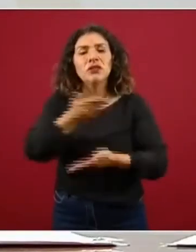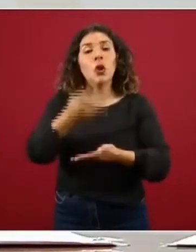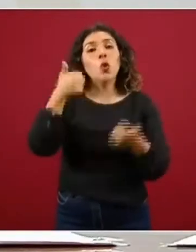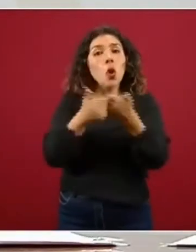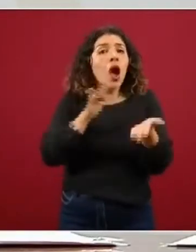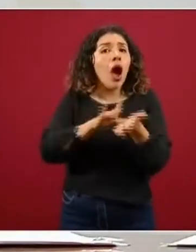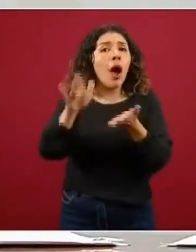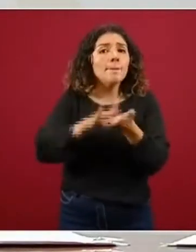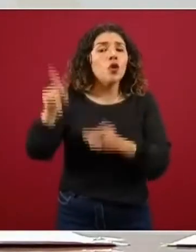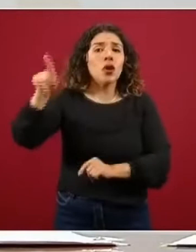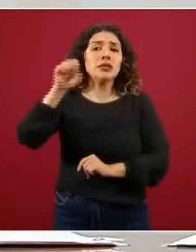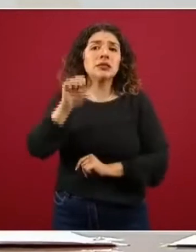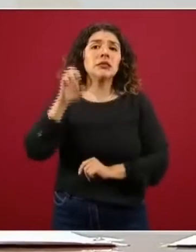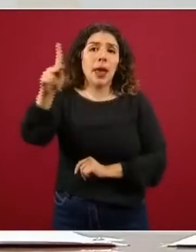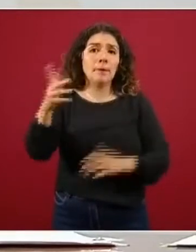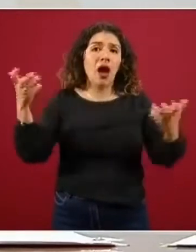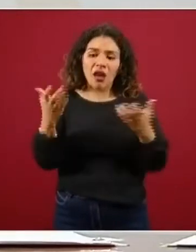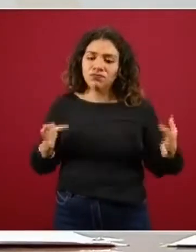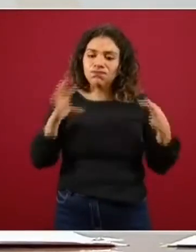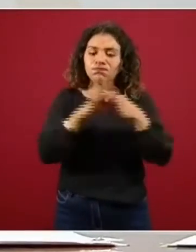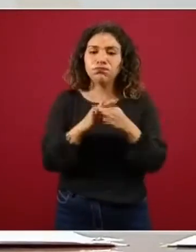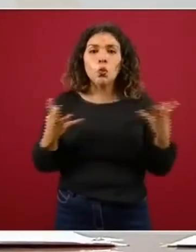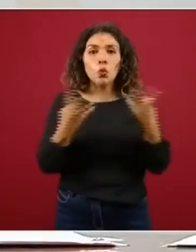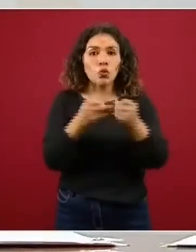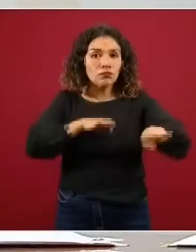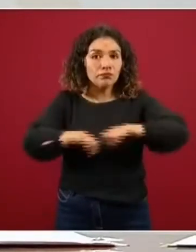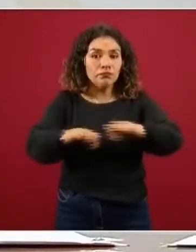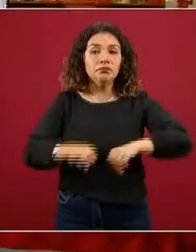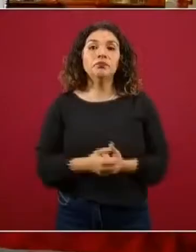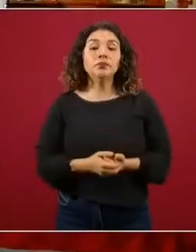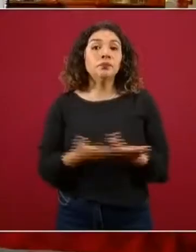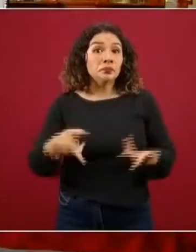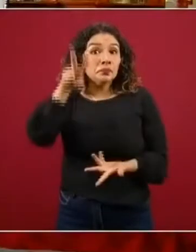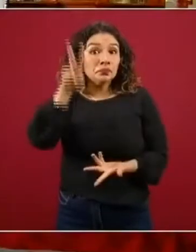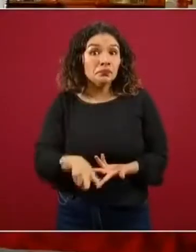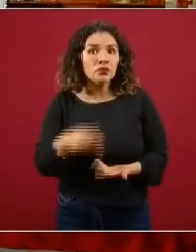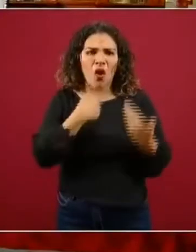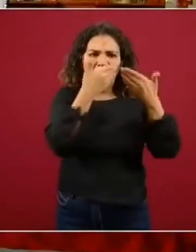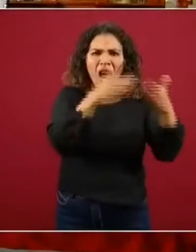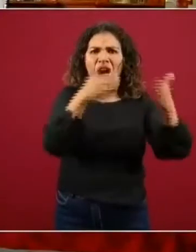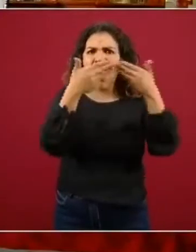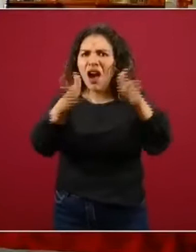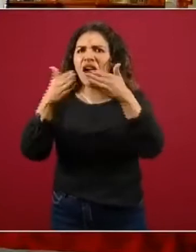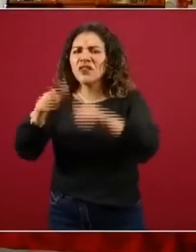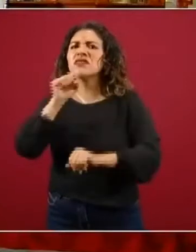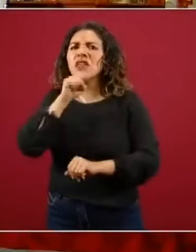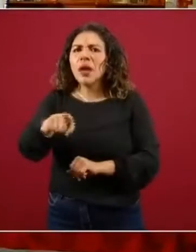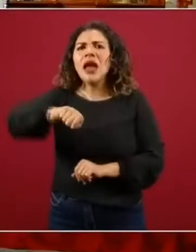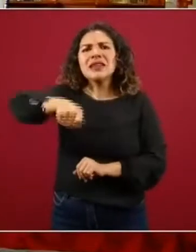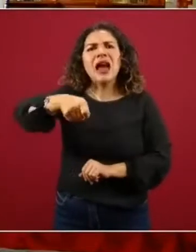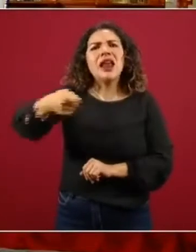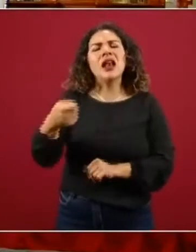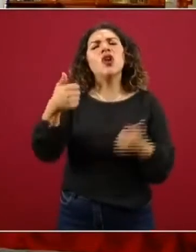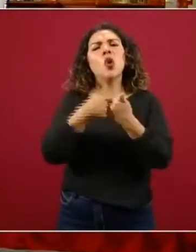apoyo decidido de la Secretaría de Educación Pública. Sin dudarlo, abrimos también canales